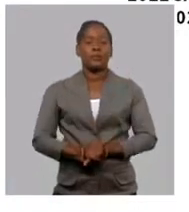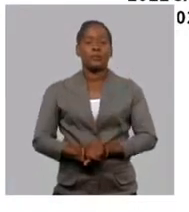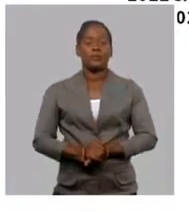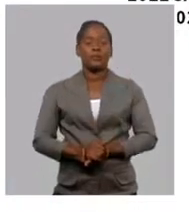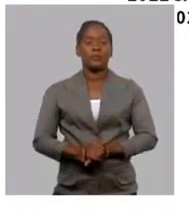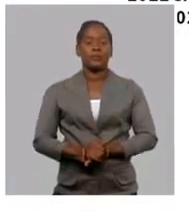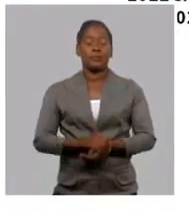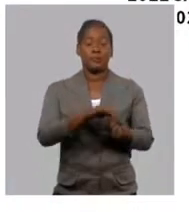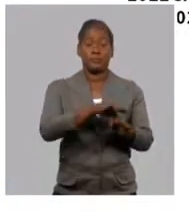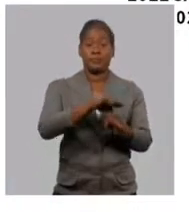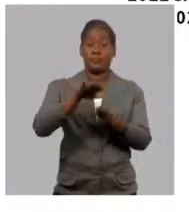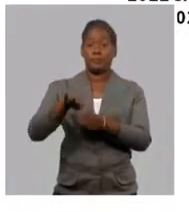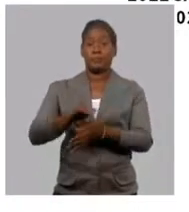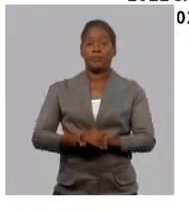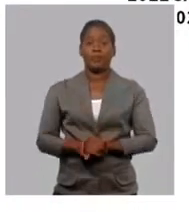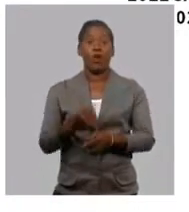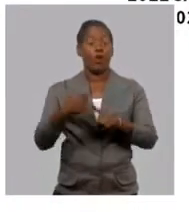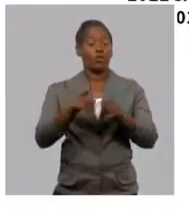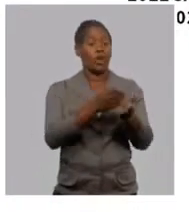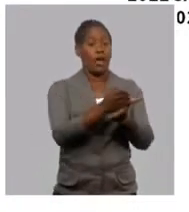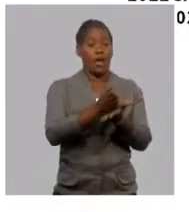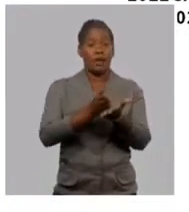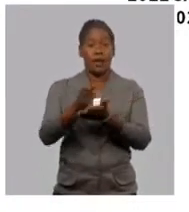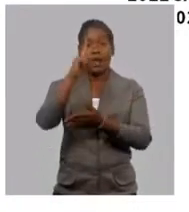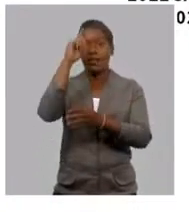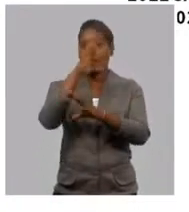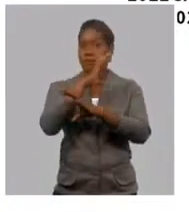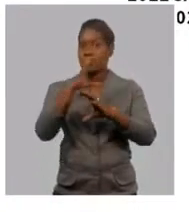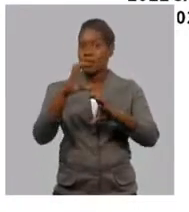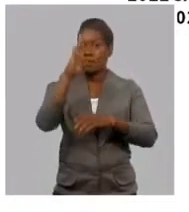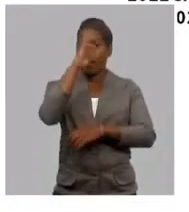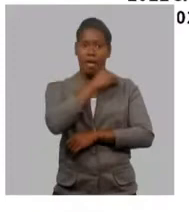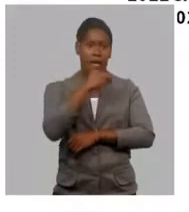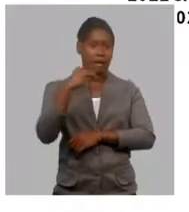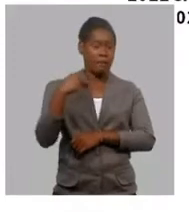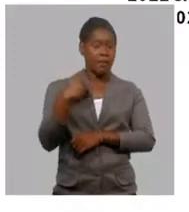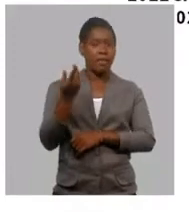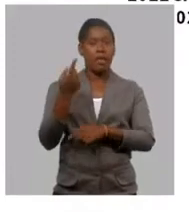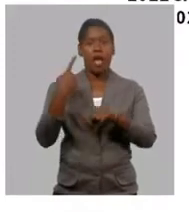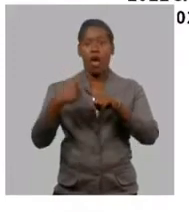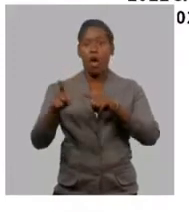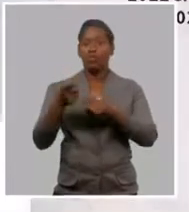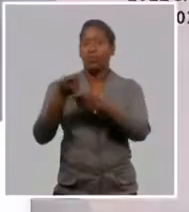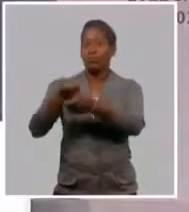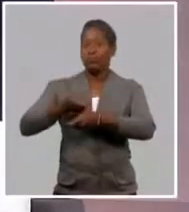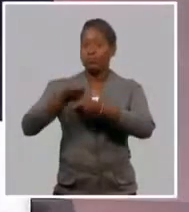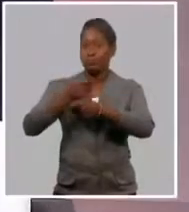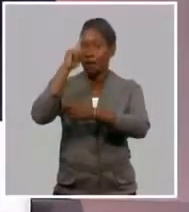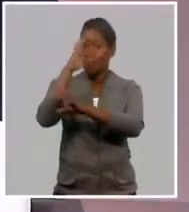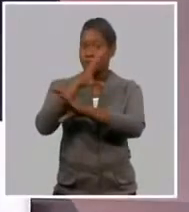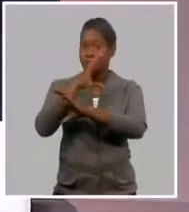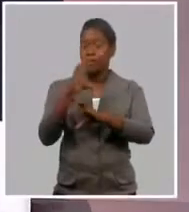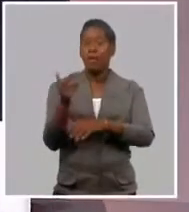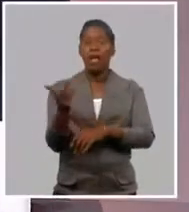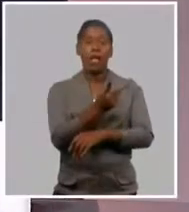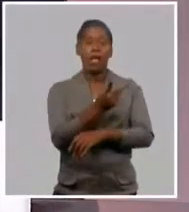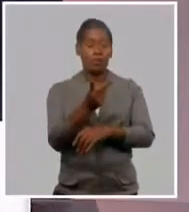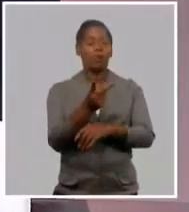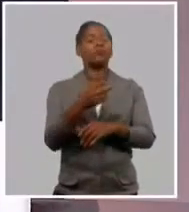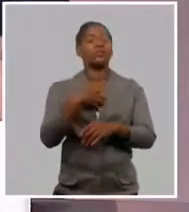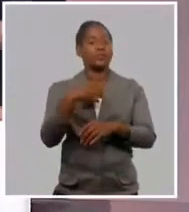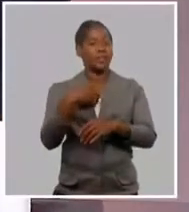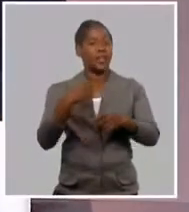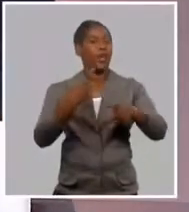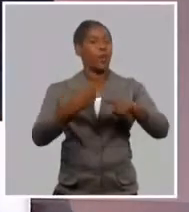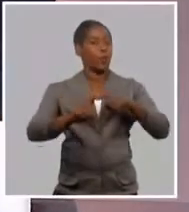Igual, la carrera que los requieren, en el caso de carrera de ciencias técnicas, ciencias agropecuarias, naturales exactas, se diseñará por parte de las comisiones de carrera, un curso